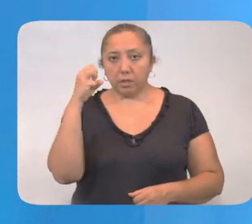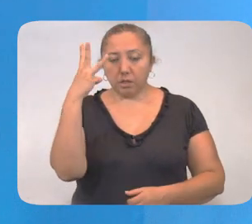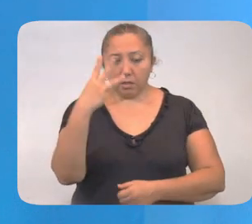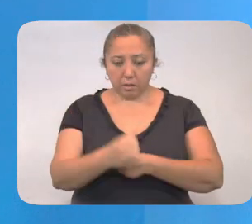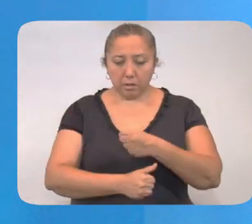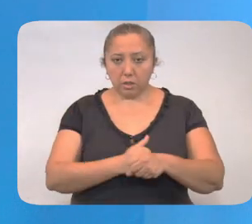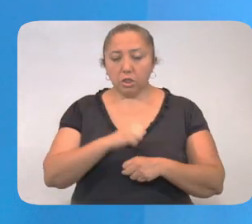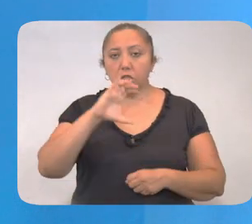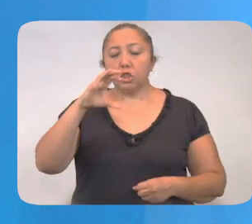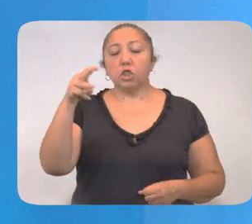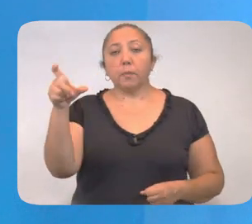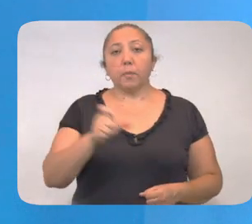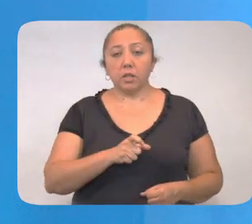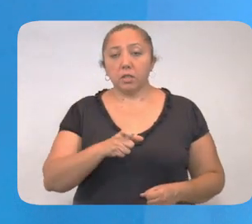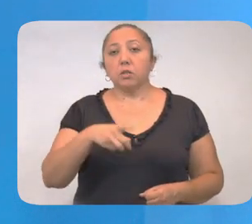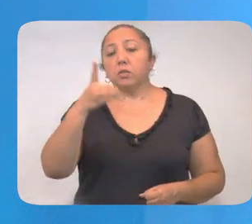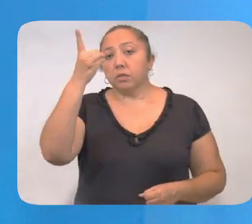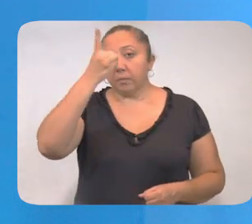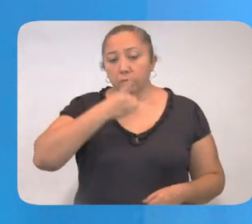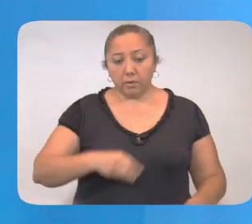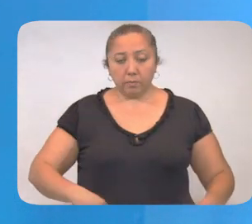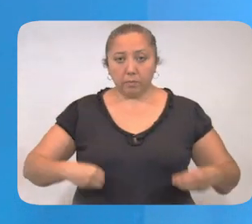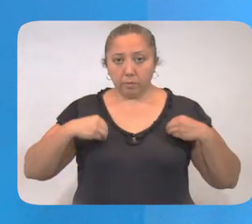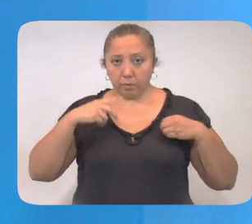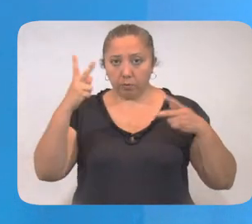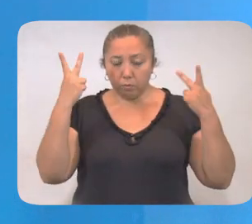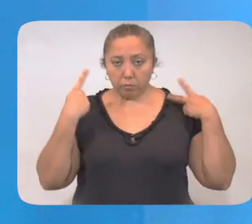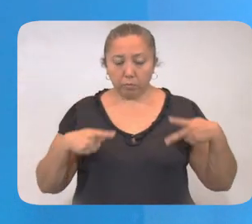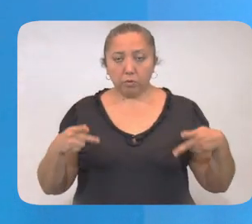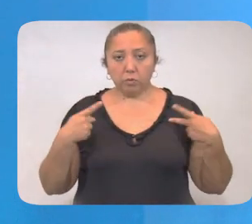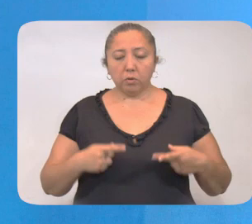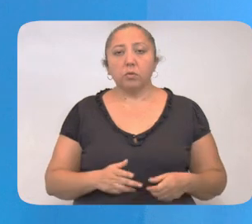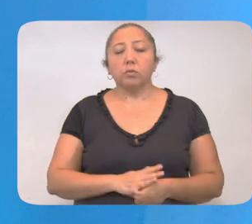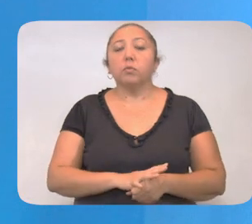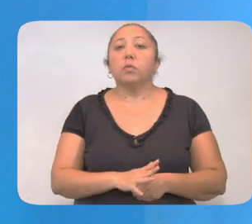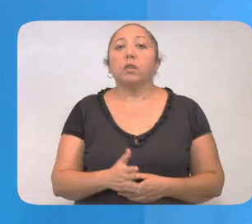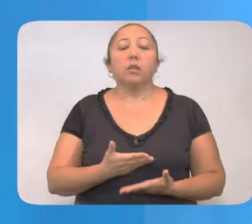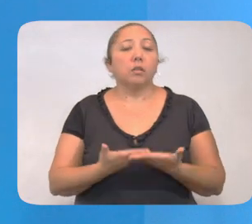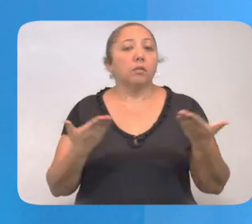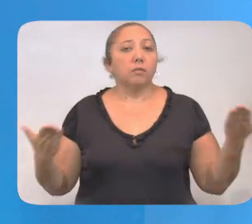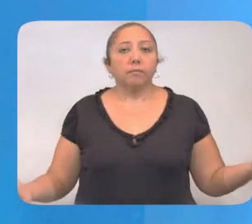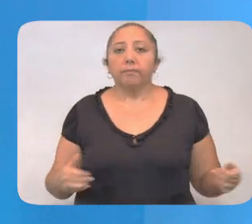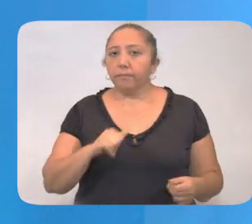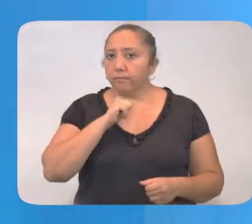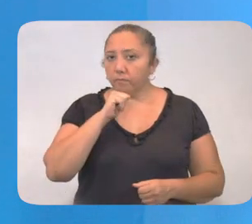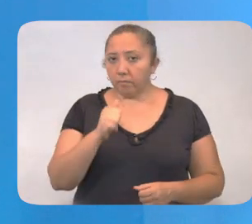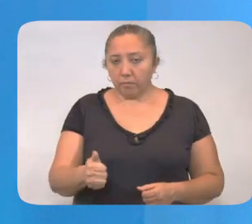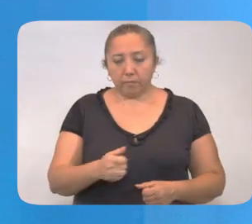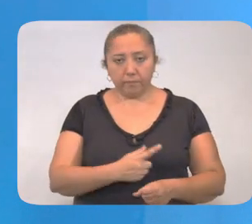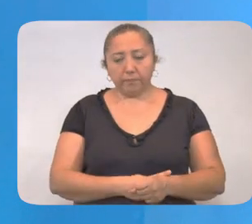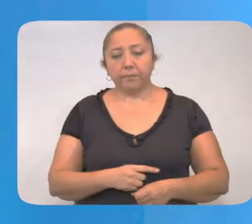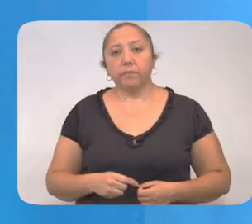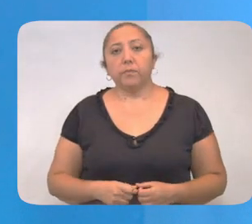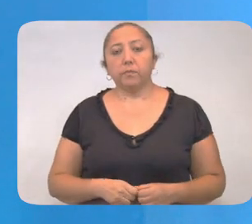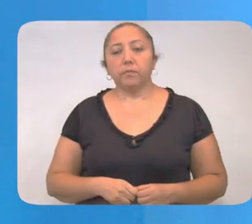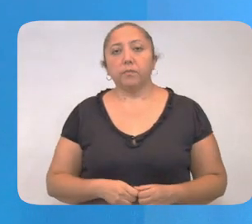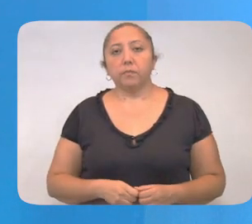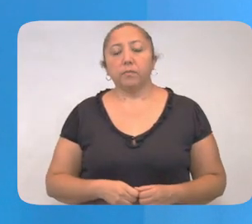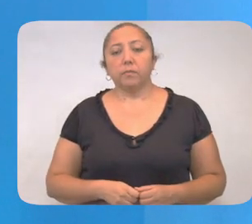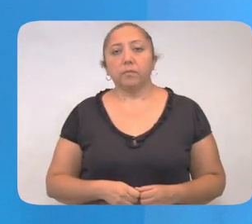años de Chemash, con diabetes. Convivía con dos contactos, los cuales hasta el momento se reportan asintomáticos.